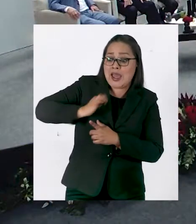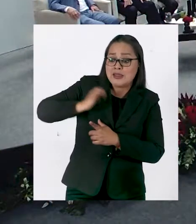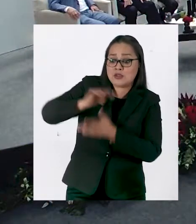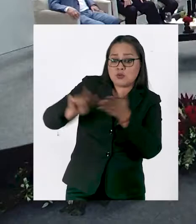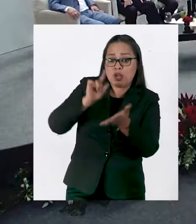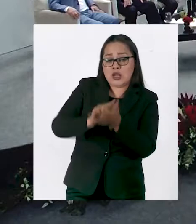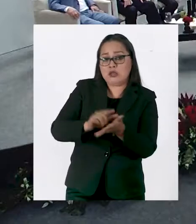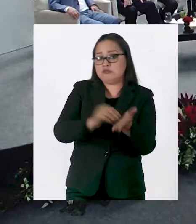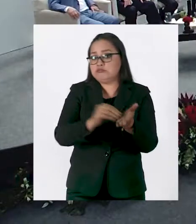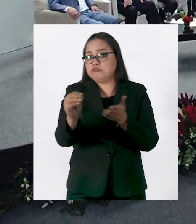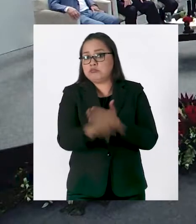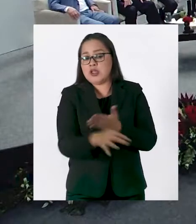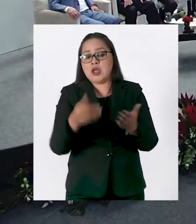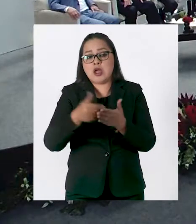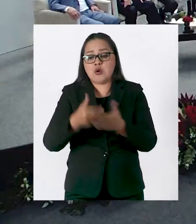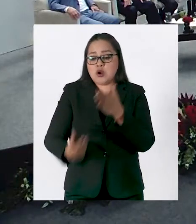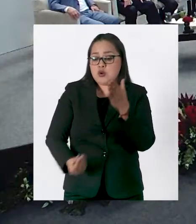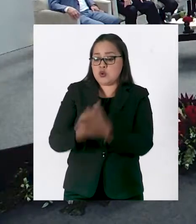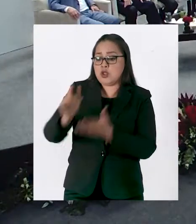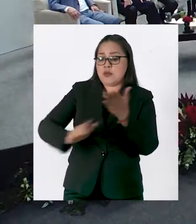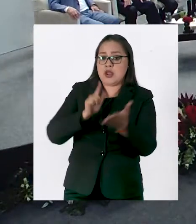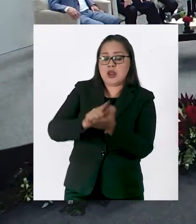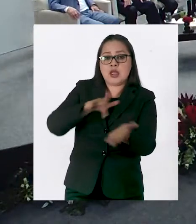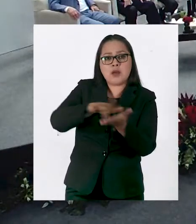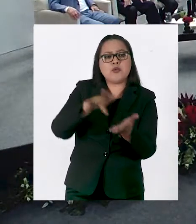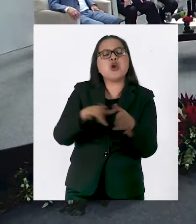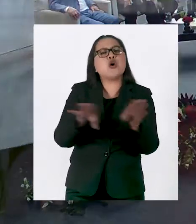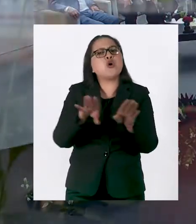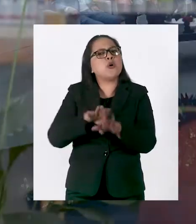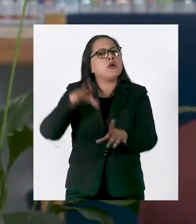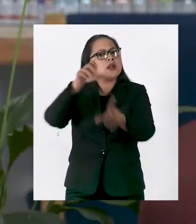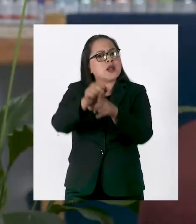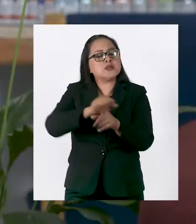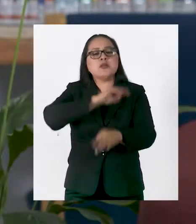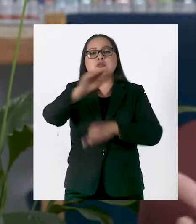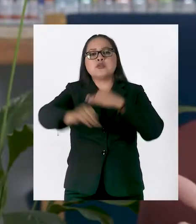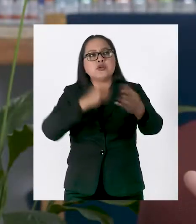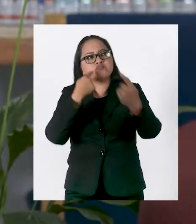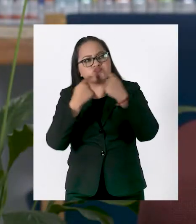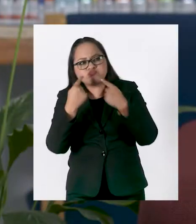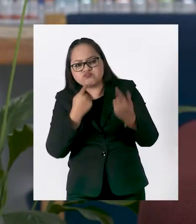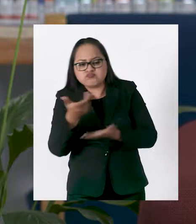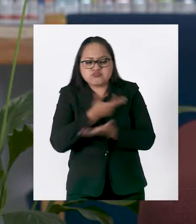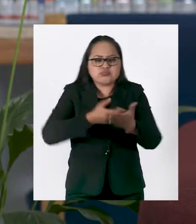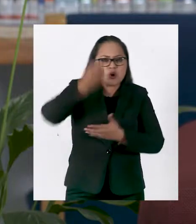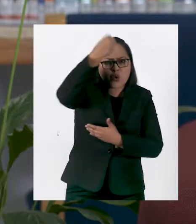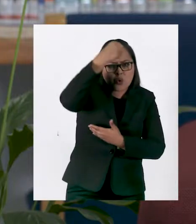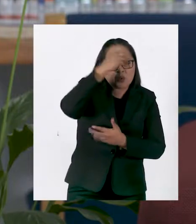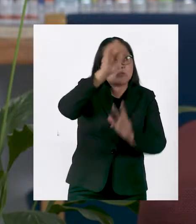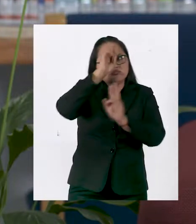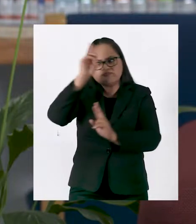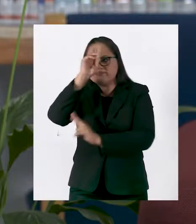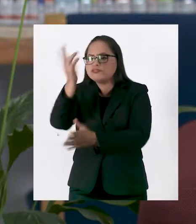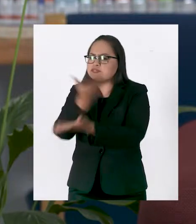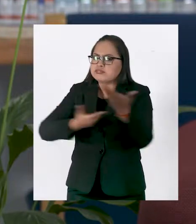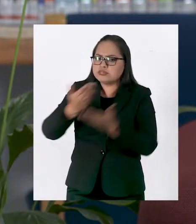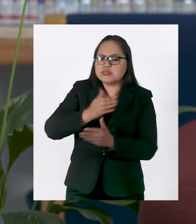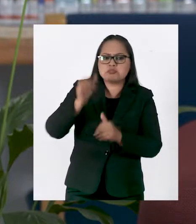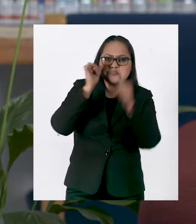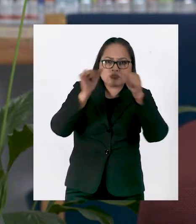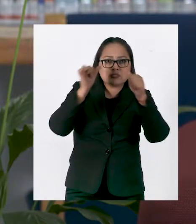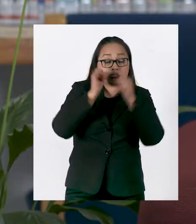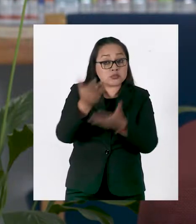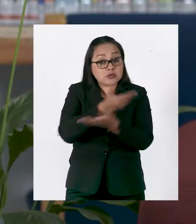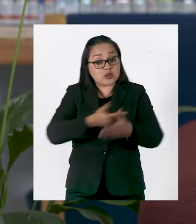trataba de superar la reforma anterior. ¿Por qué ocurre esto? ¿Por qué hay diálogo? ¿Por qué hay consenso? ¿Por qué